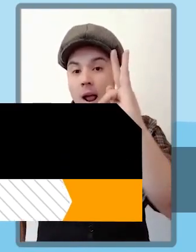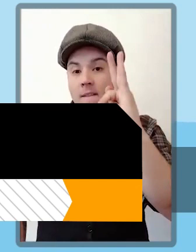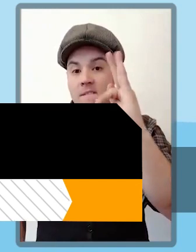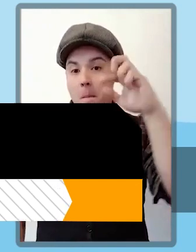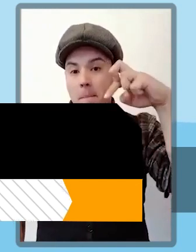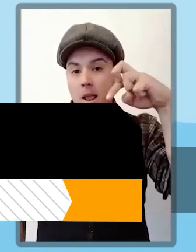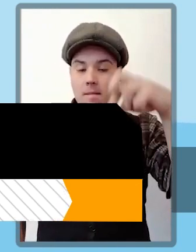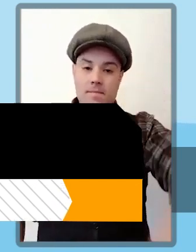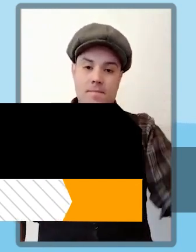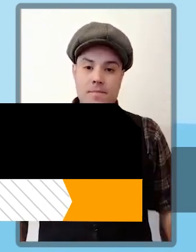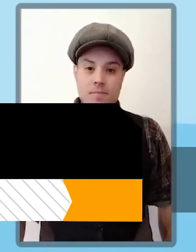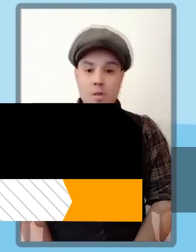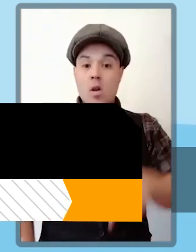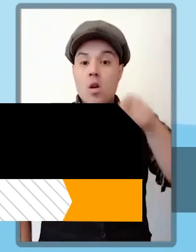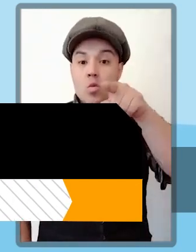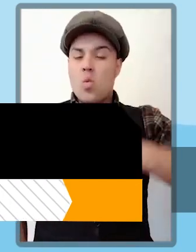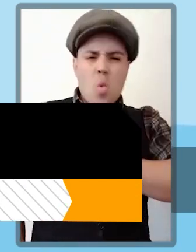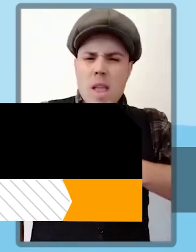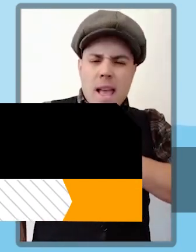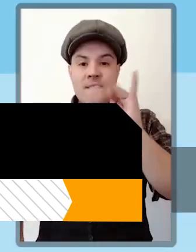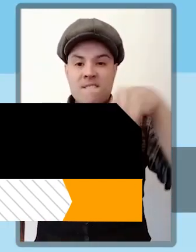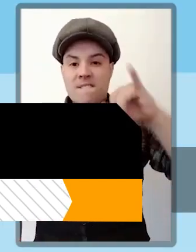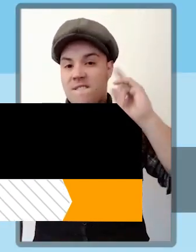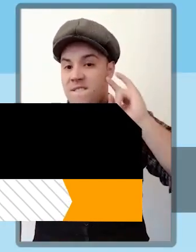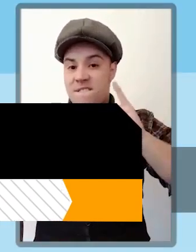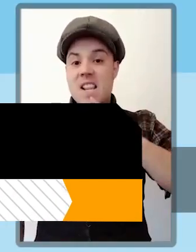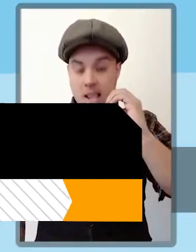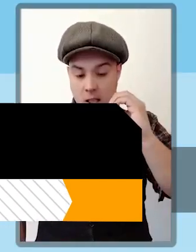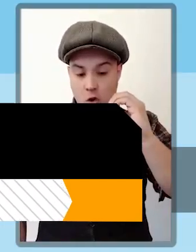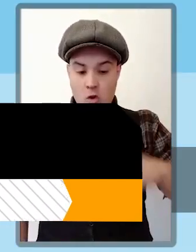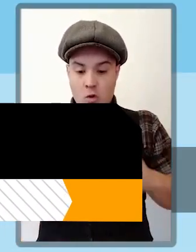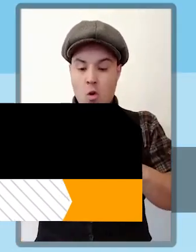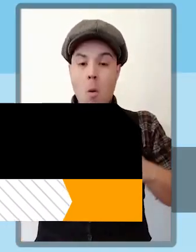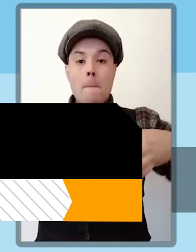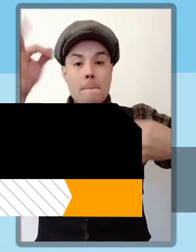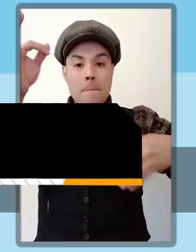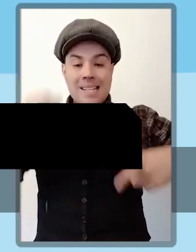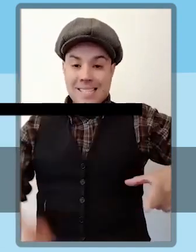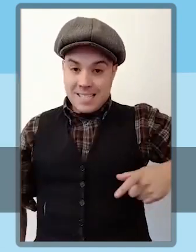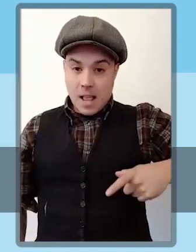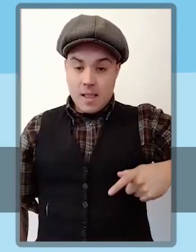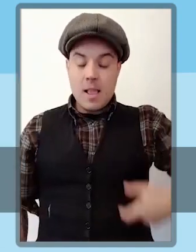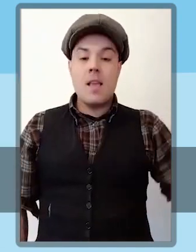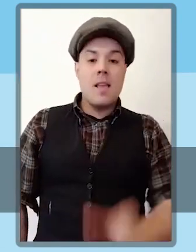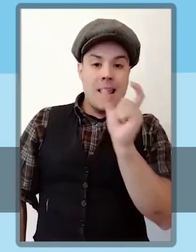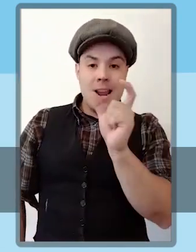instituciones correspondientes para obtener información detallada sobre los procedimientos de postulación y los requisitos necesarios.